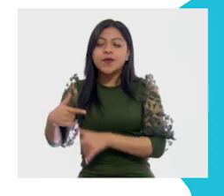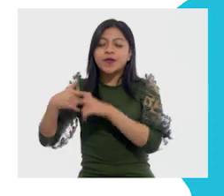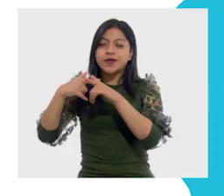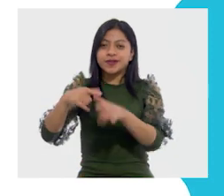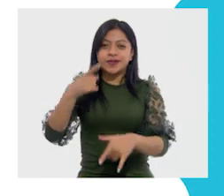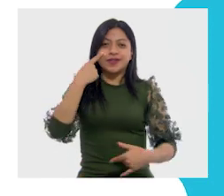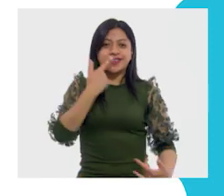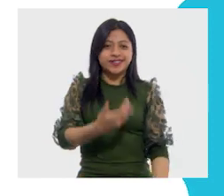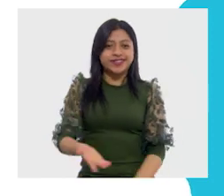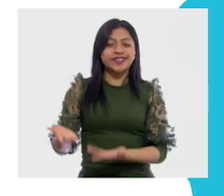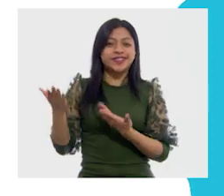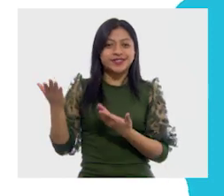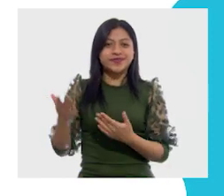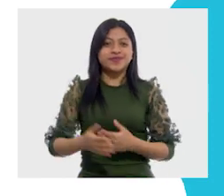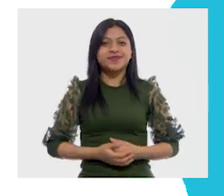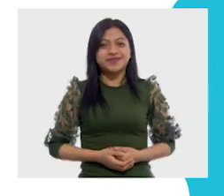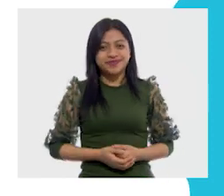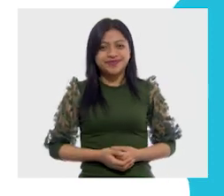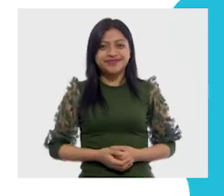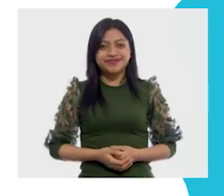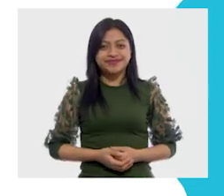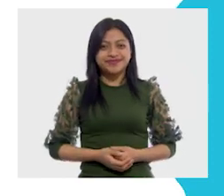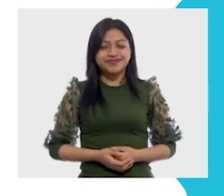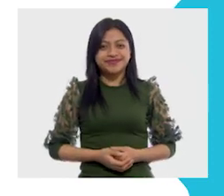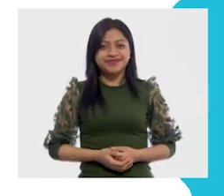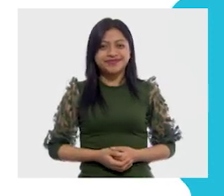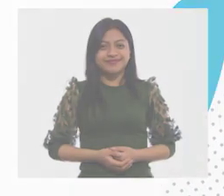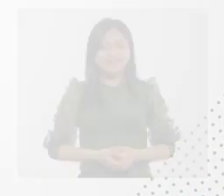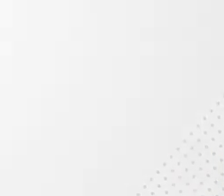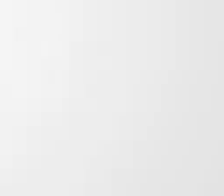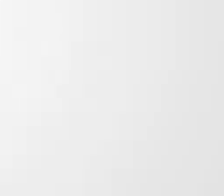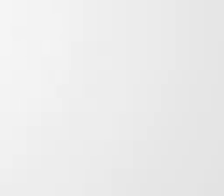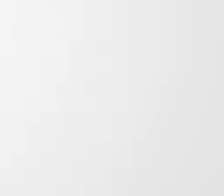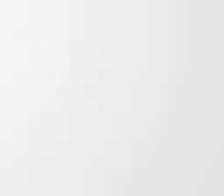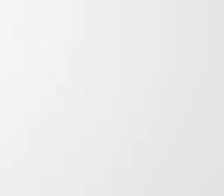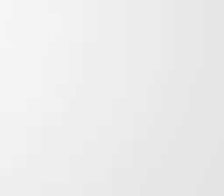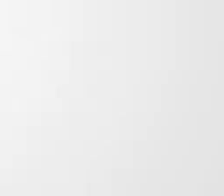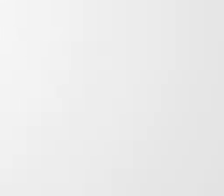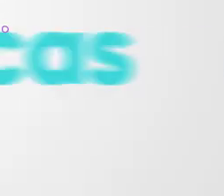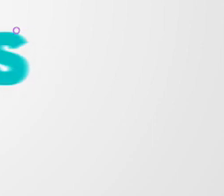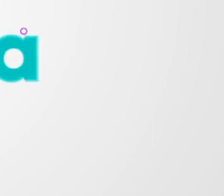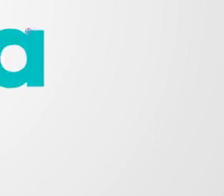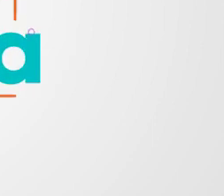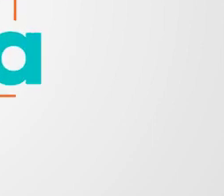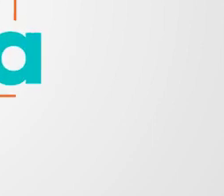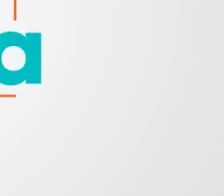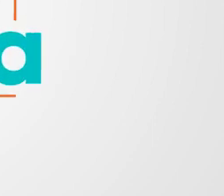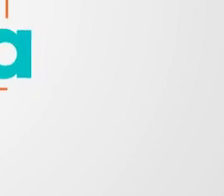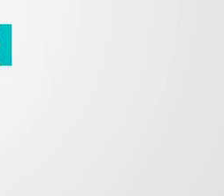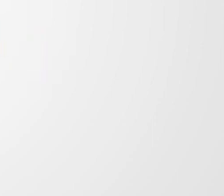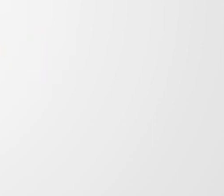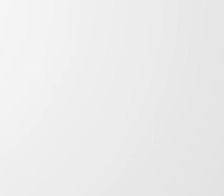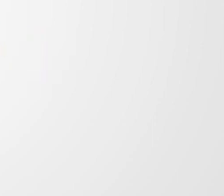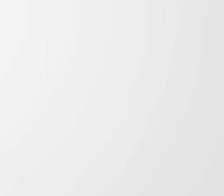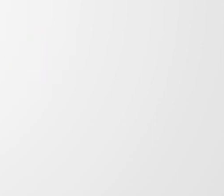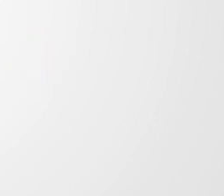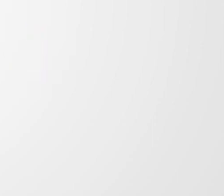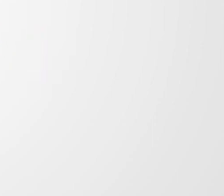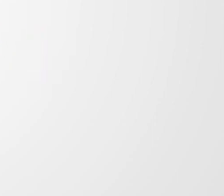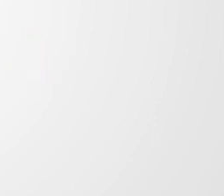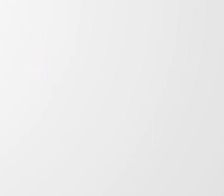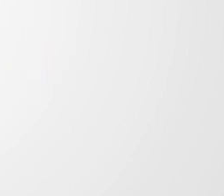.cep.gov.mx. Aprende en.cep